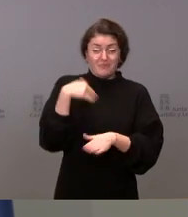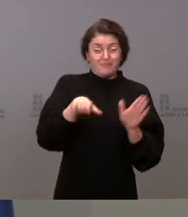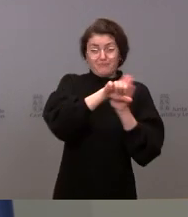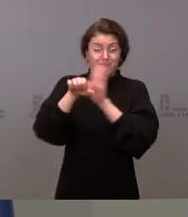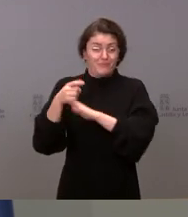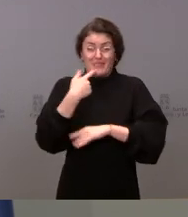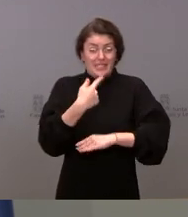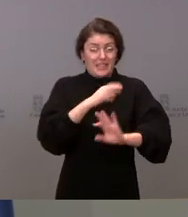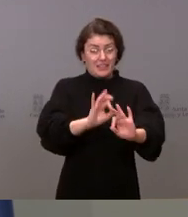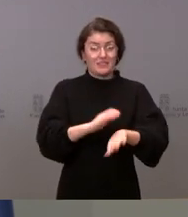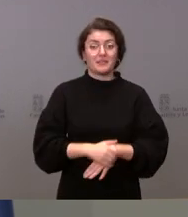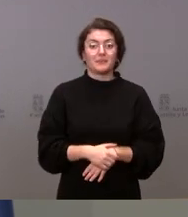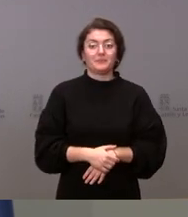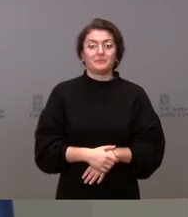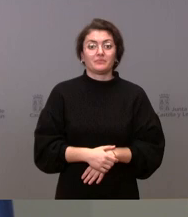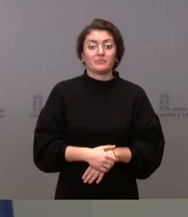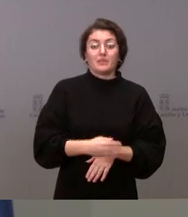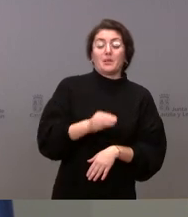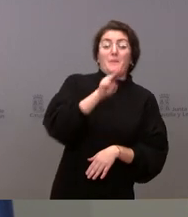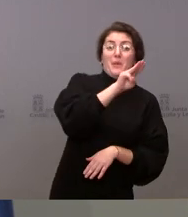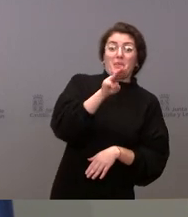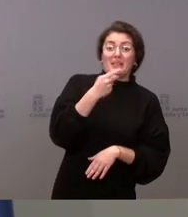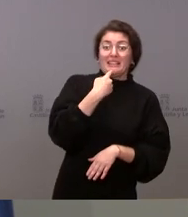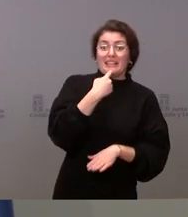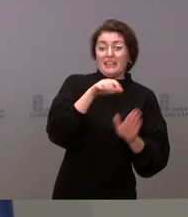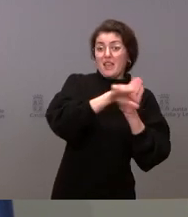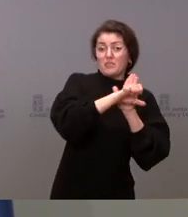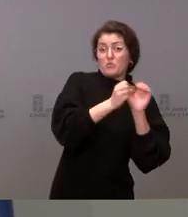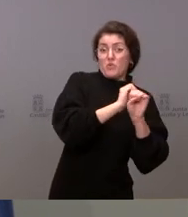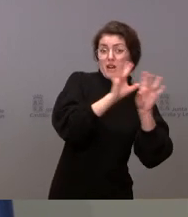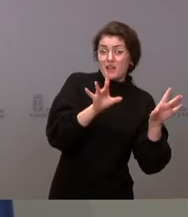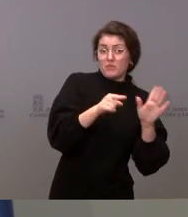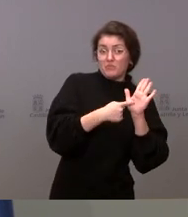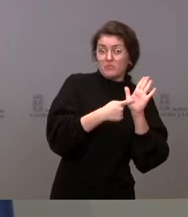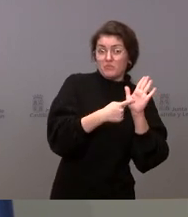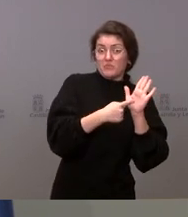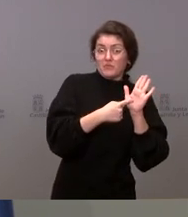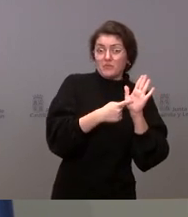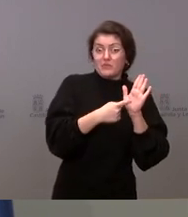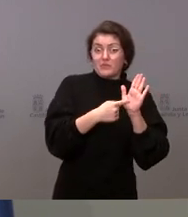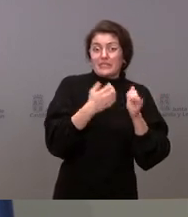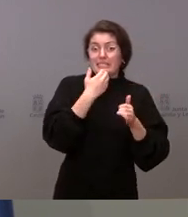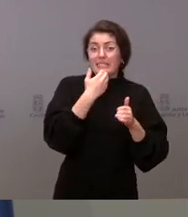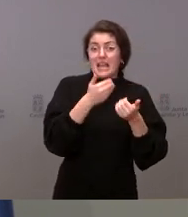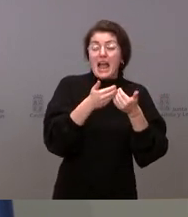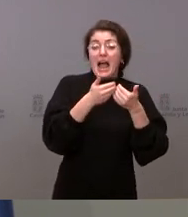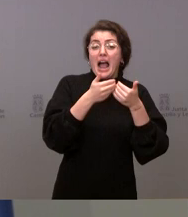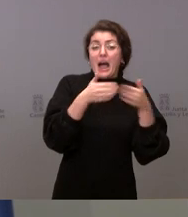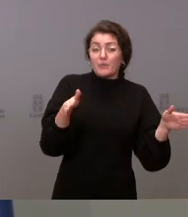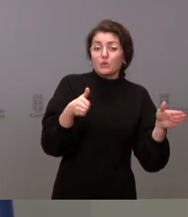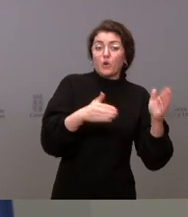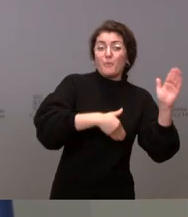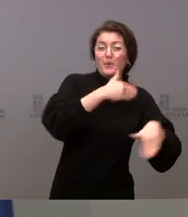del Partido Popular, lo dice con claridad, la apertura de procesamiento implica la